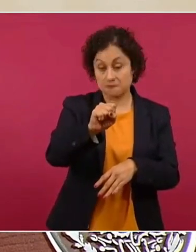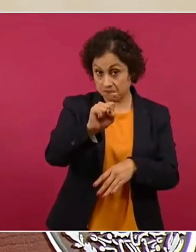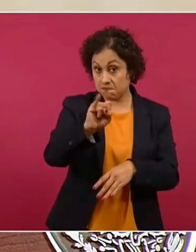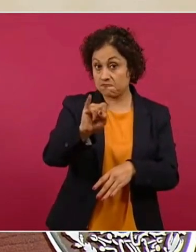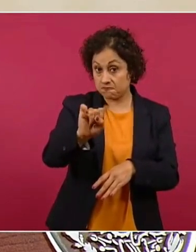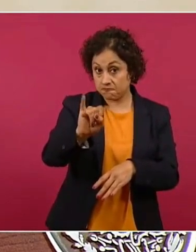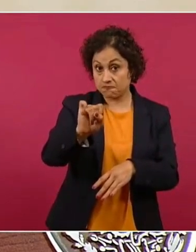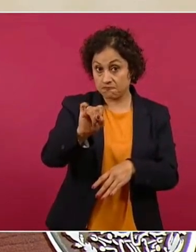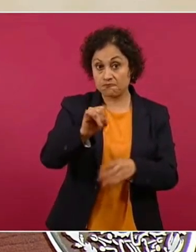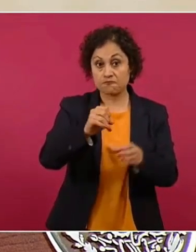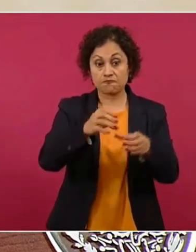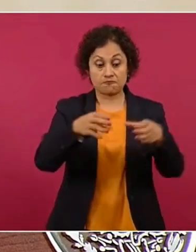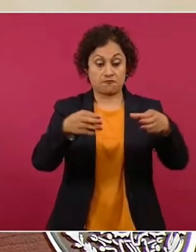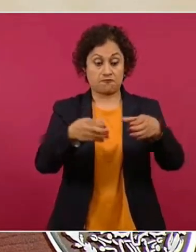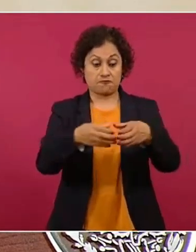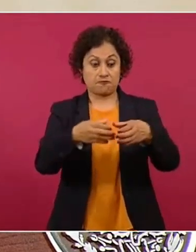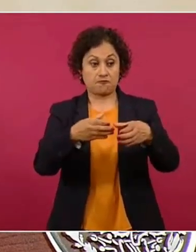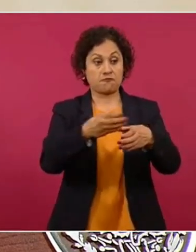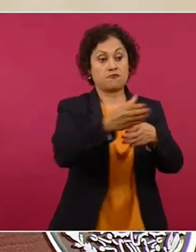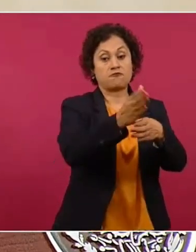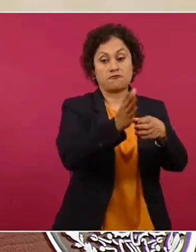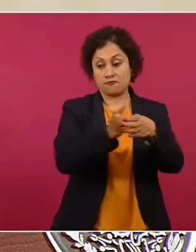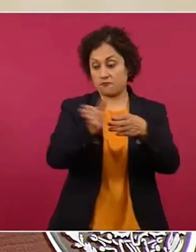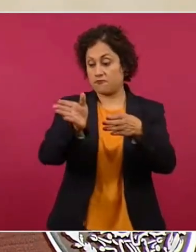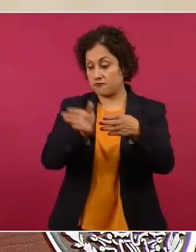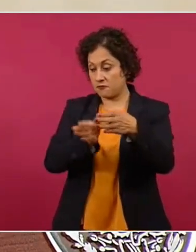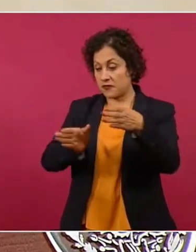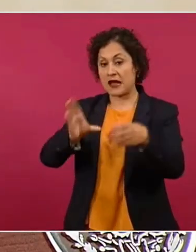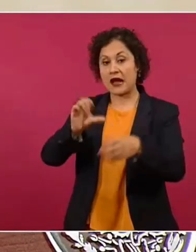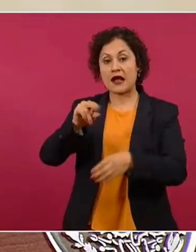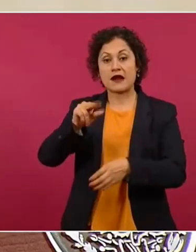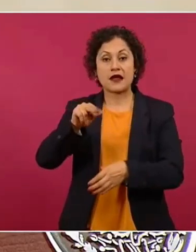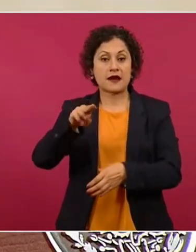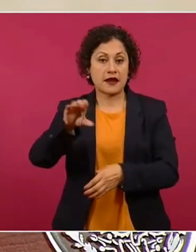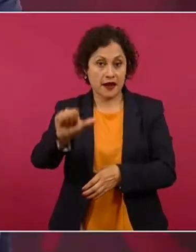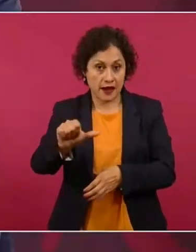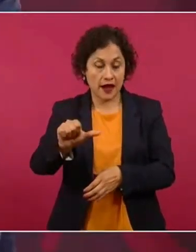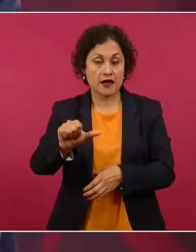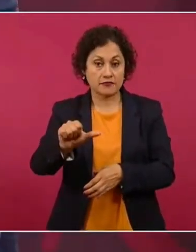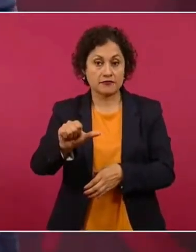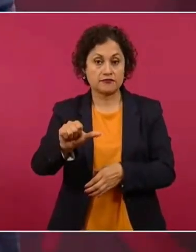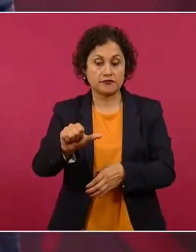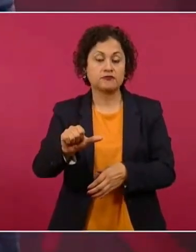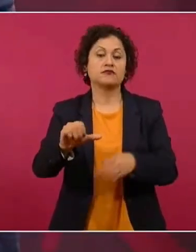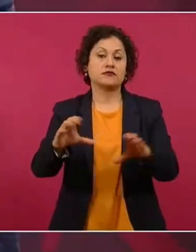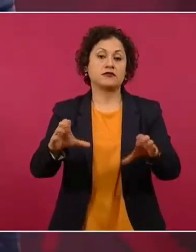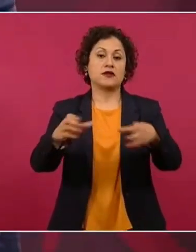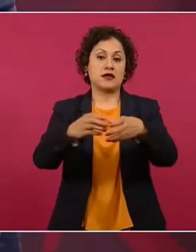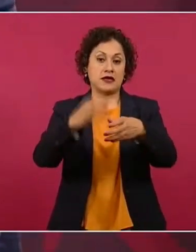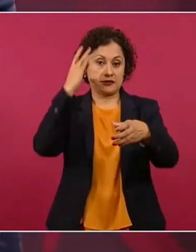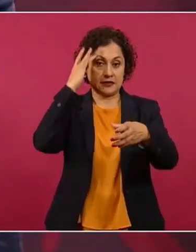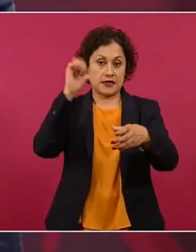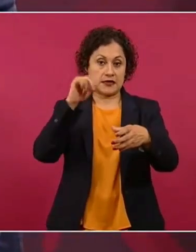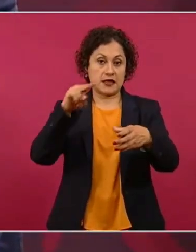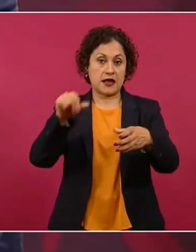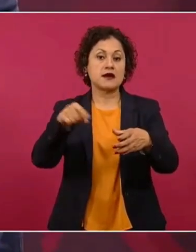a Cananea. Y en Santana hay algo también muy especial.